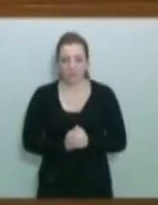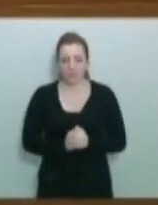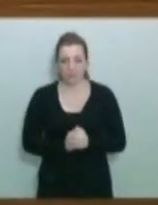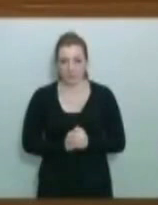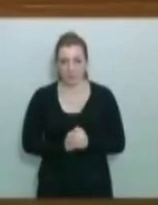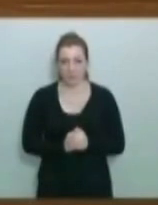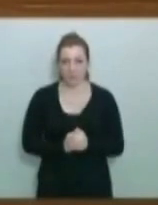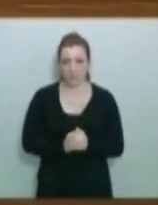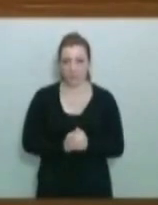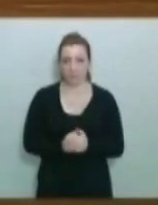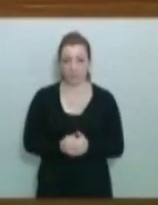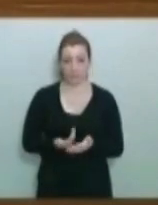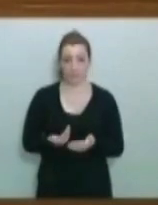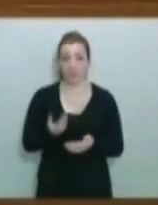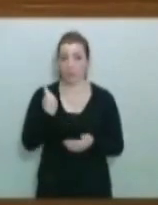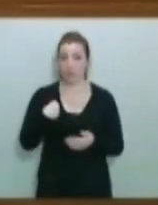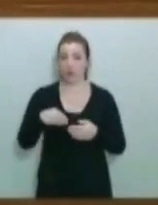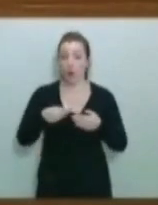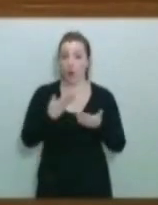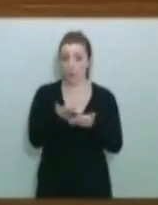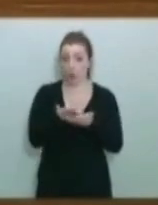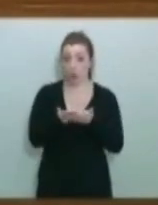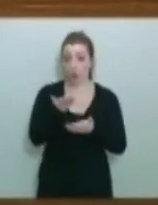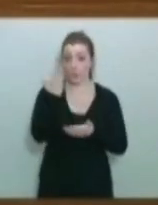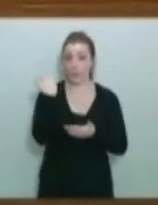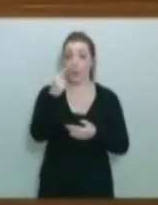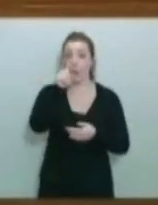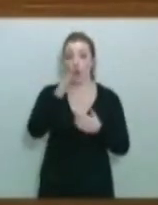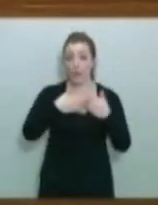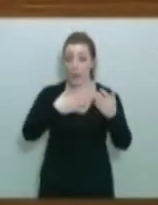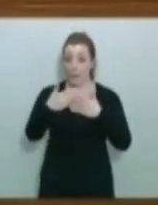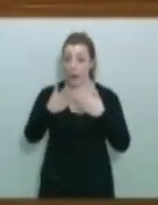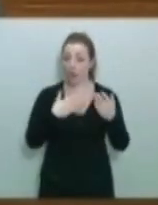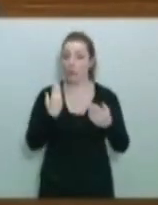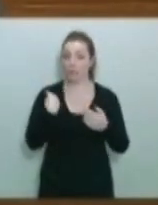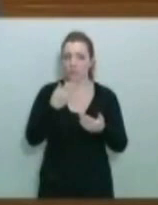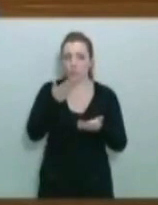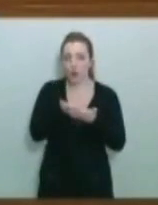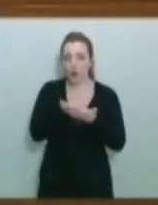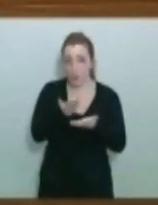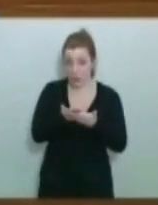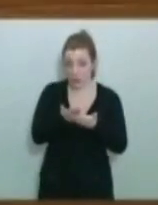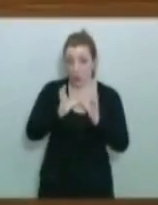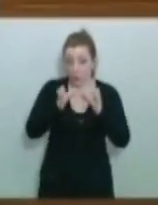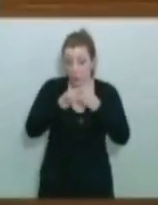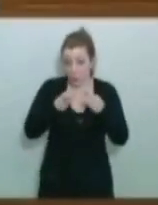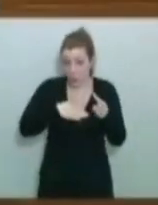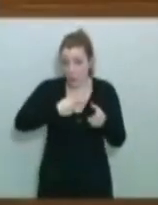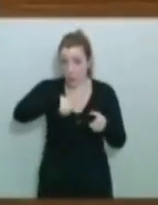allí en aquella moción del pasado 1 de marzo, a propuesta humildemente de este grupo, claro,